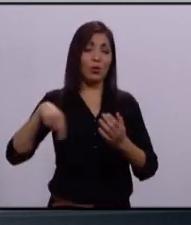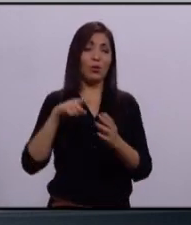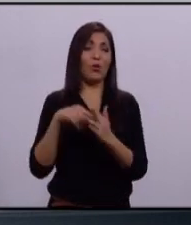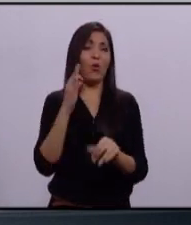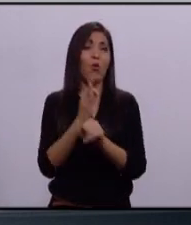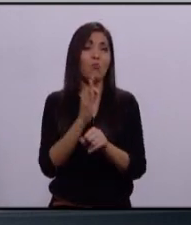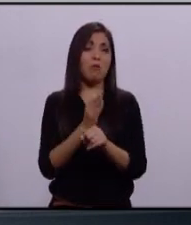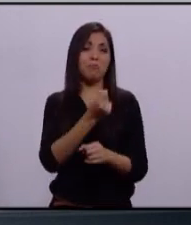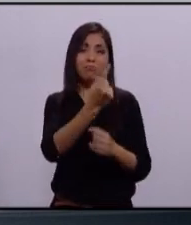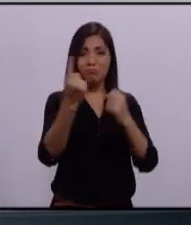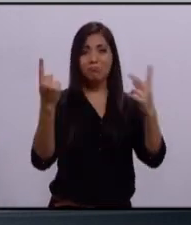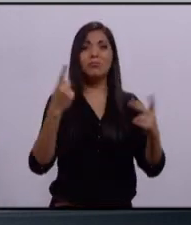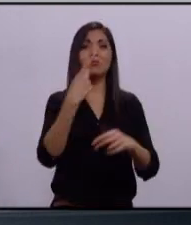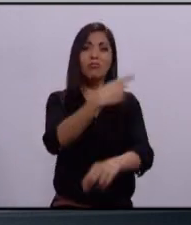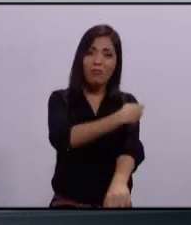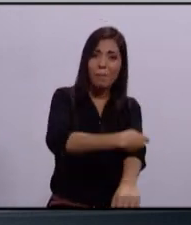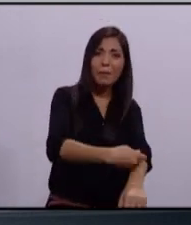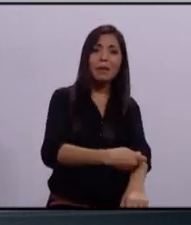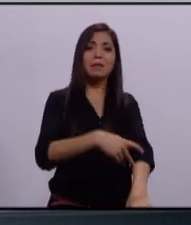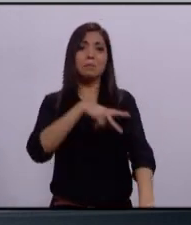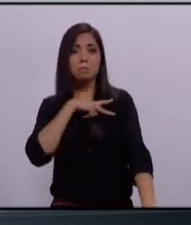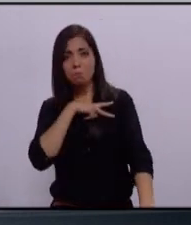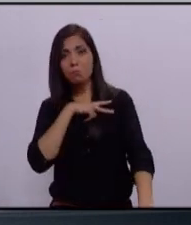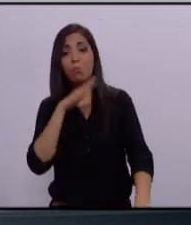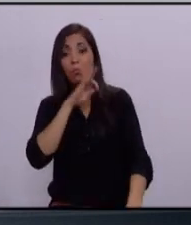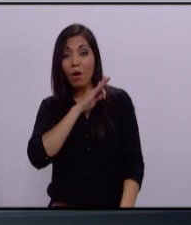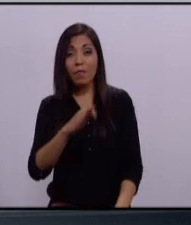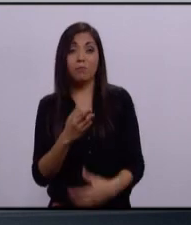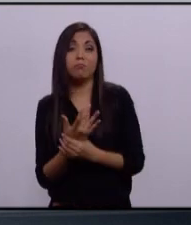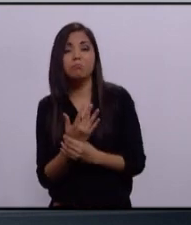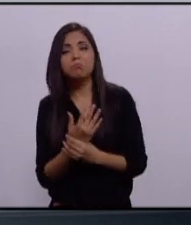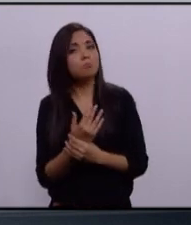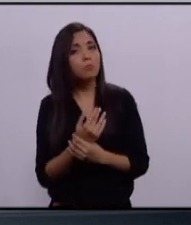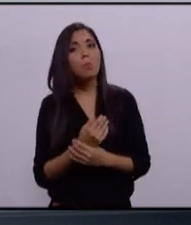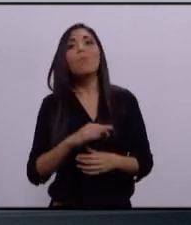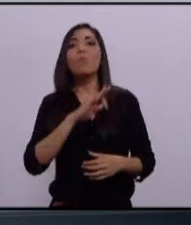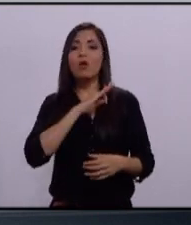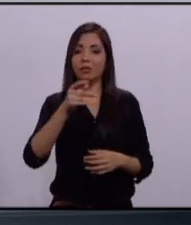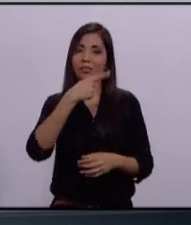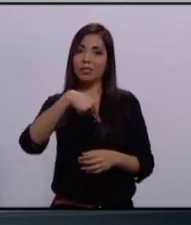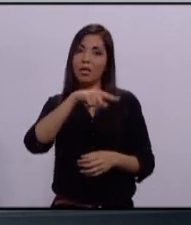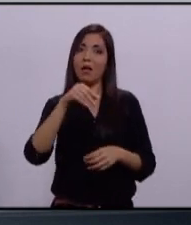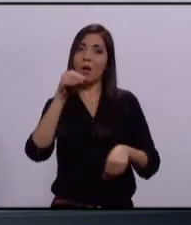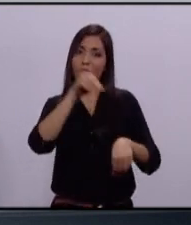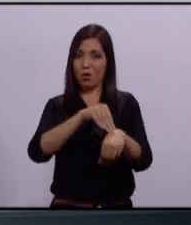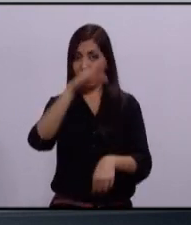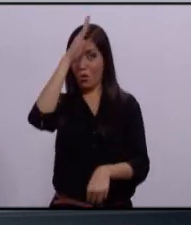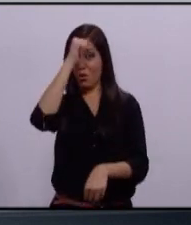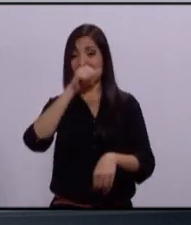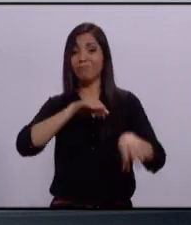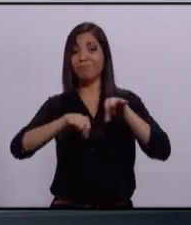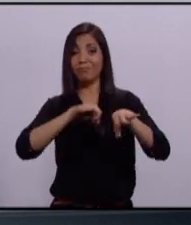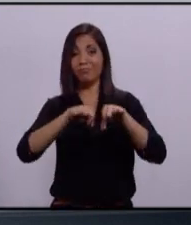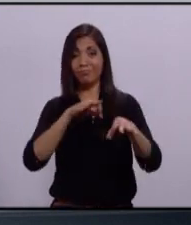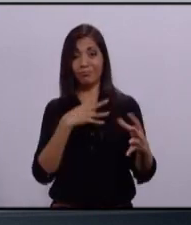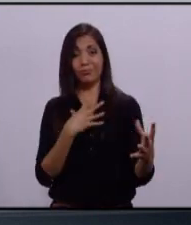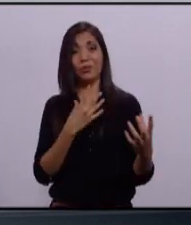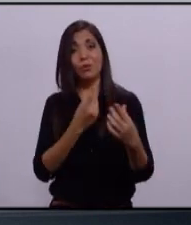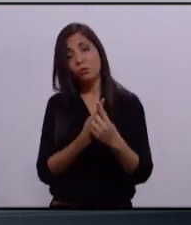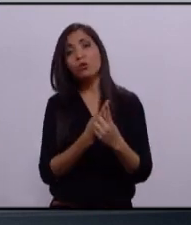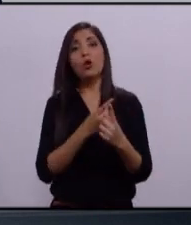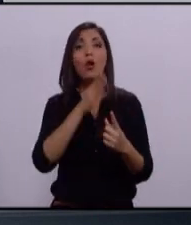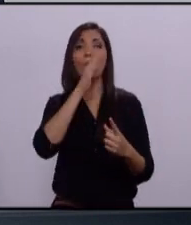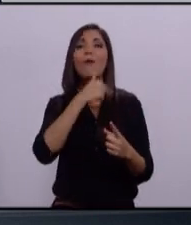que vive tu familia y la mía no puede esperar más. Tenemos que ponernos de acuerdo, trabajar juntos, no podemos